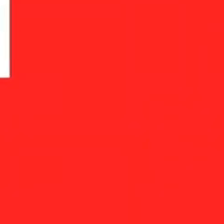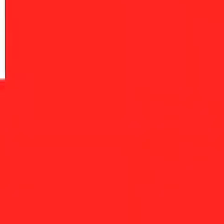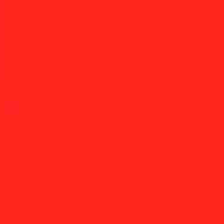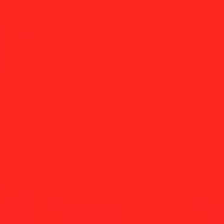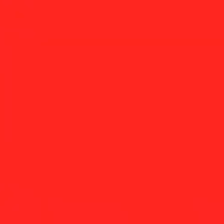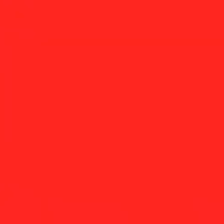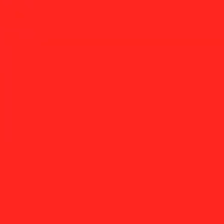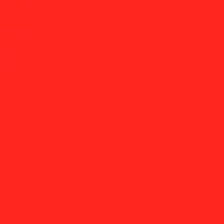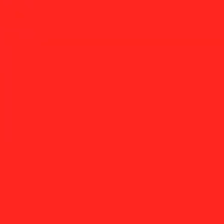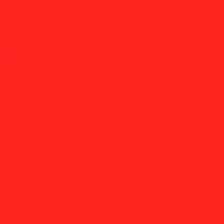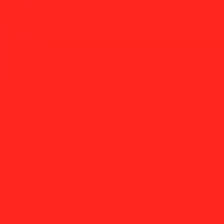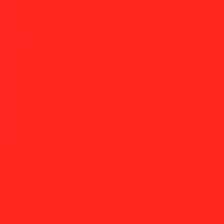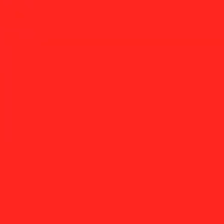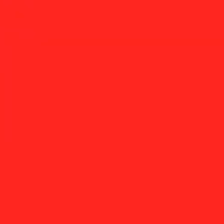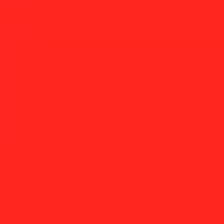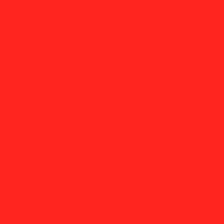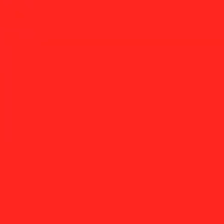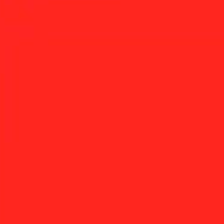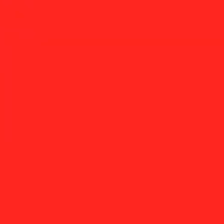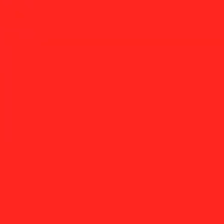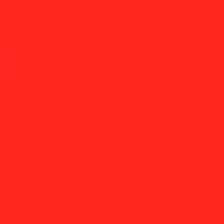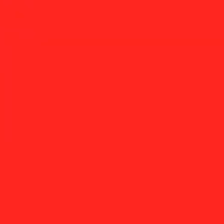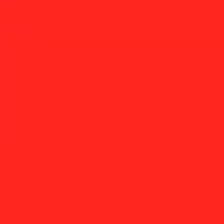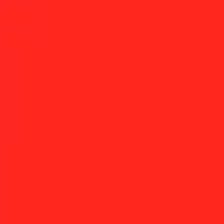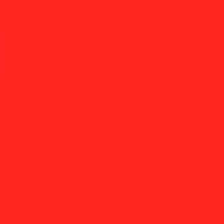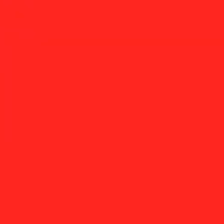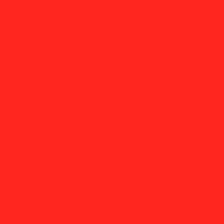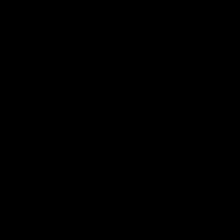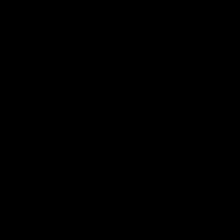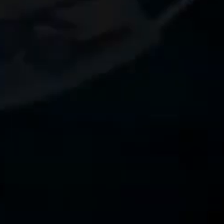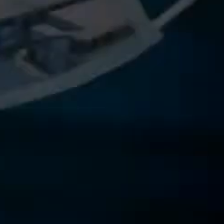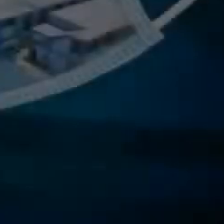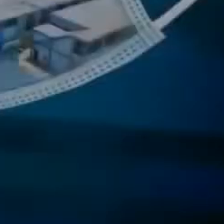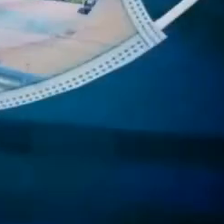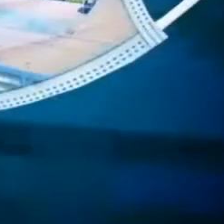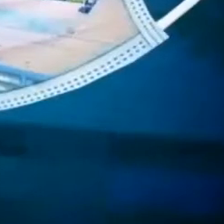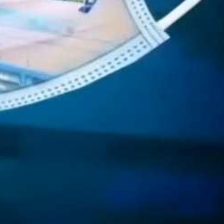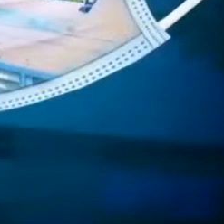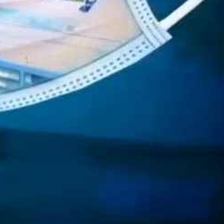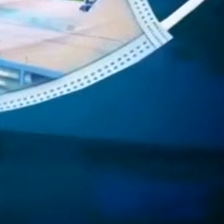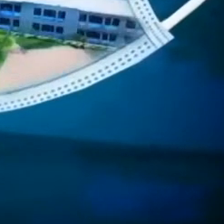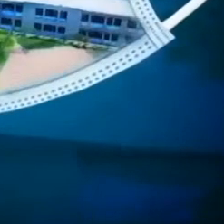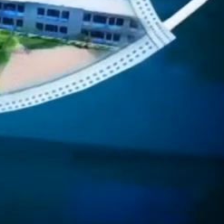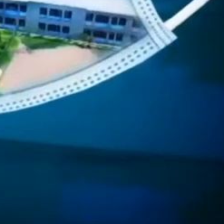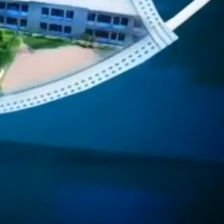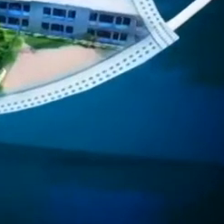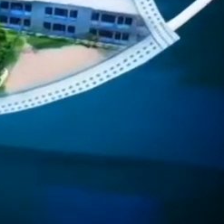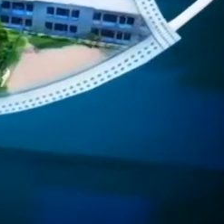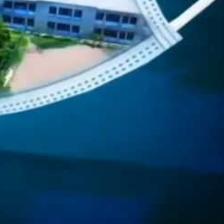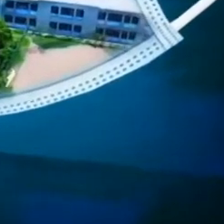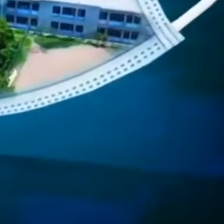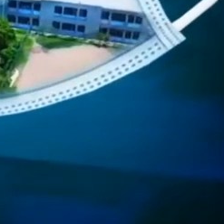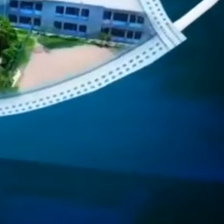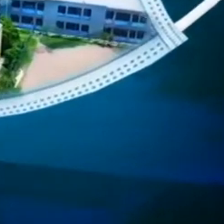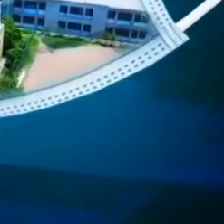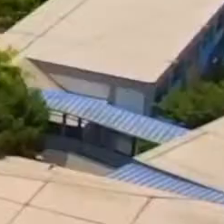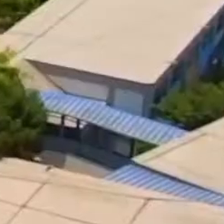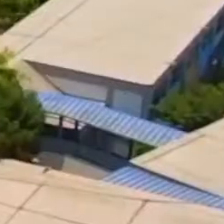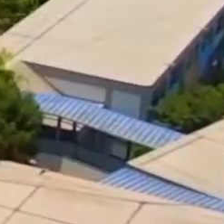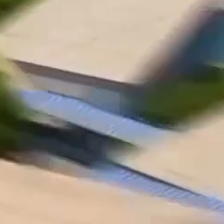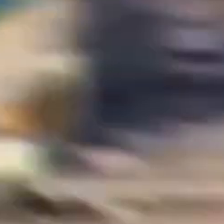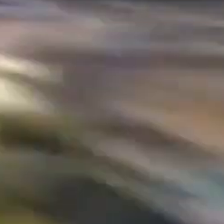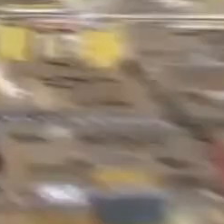TV Perú. No seamos cómplices. Un virus no puede frenar la educación del país.